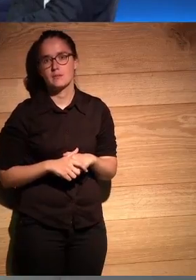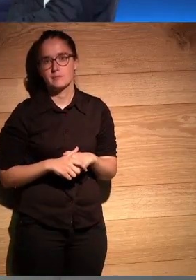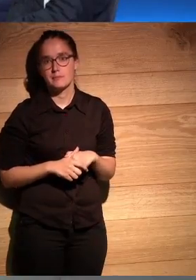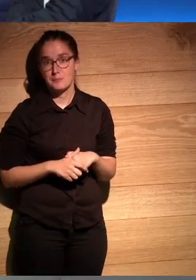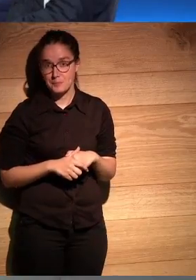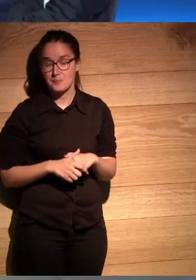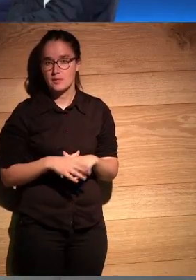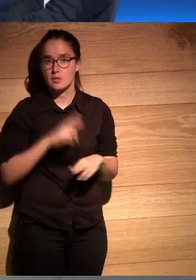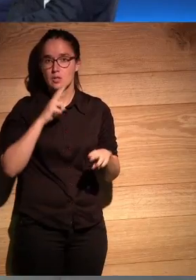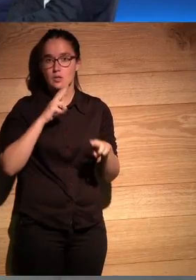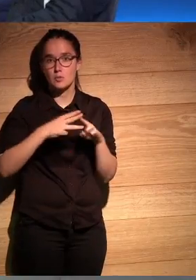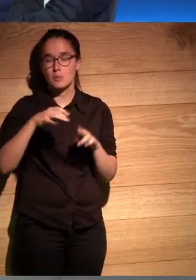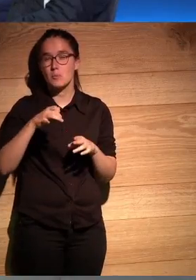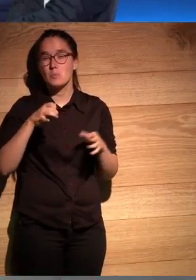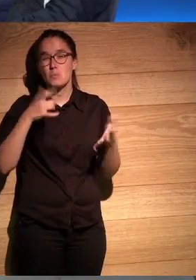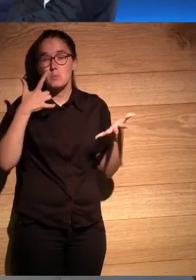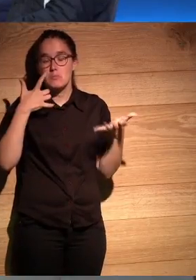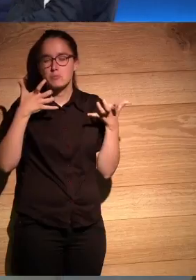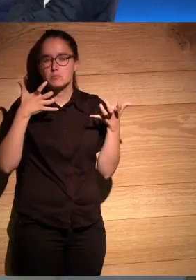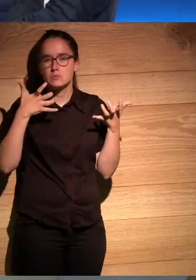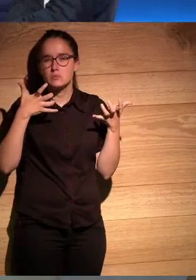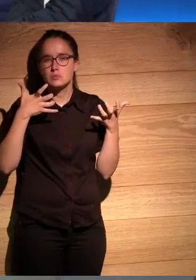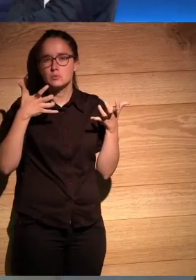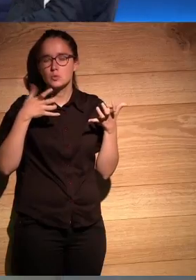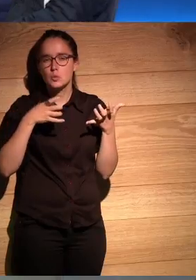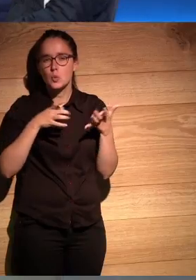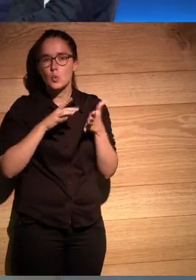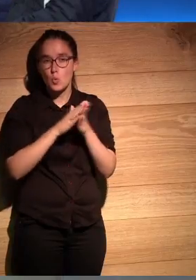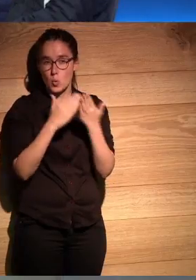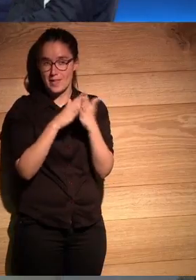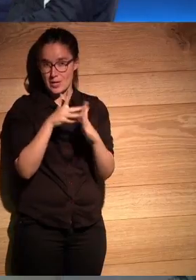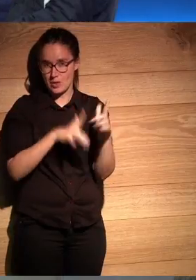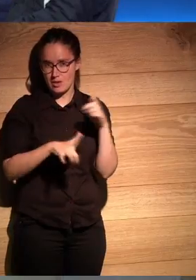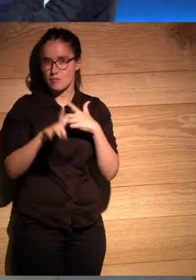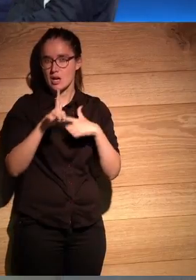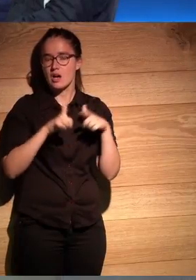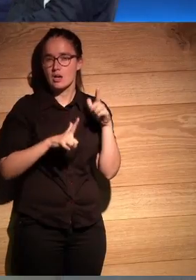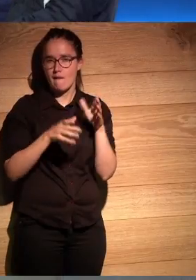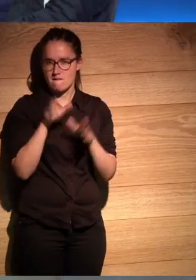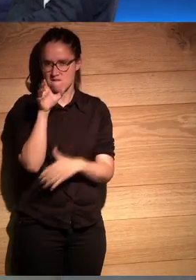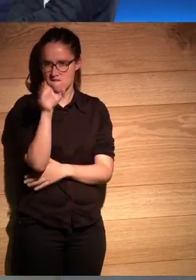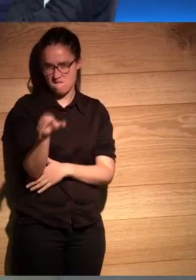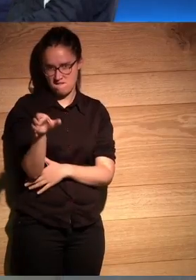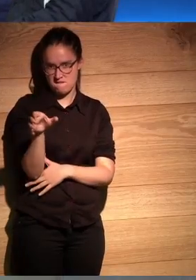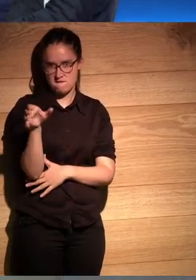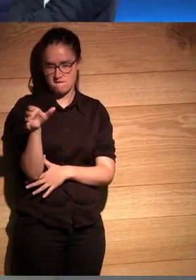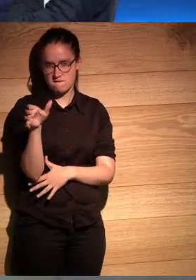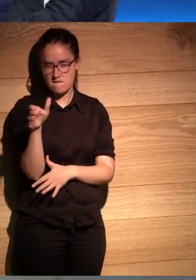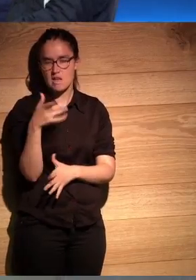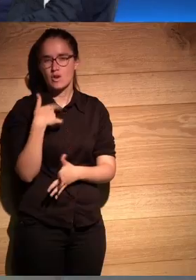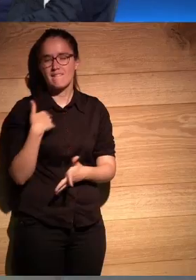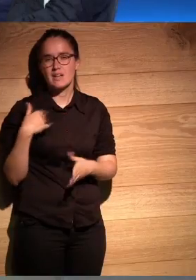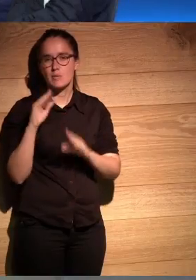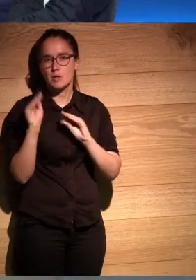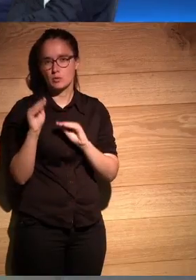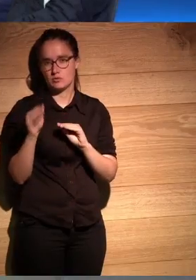me llamó mucho la atención tu diario tu cuaderno de viaje que es así de gordo de hecho te iba a